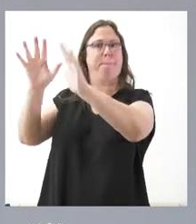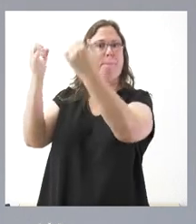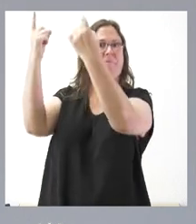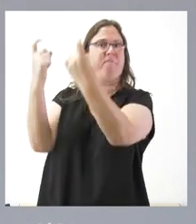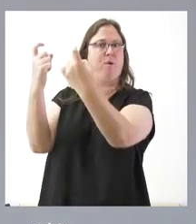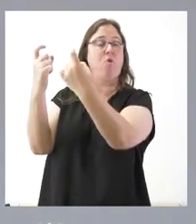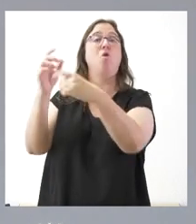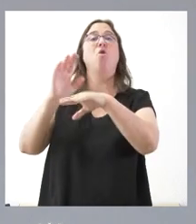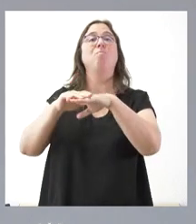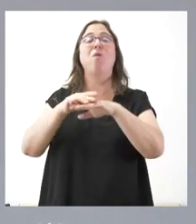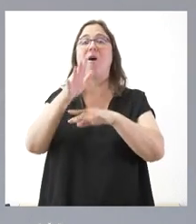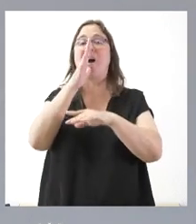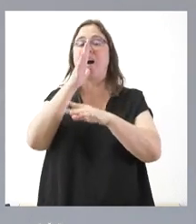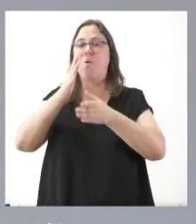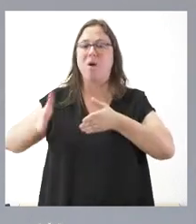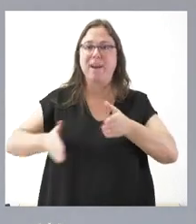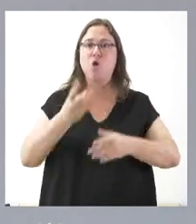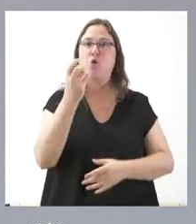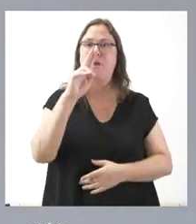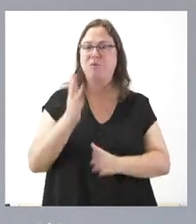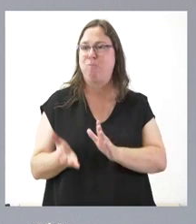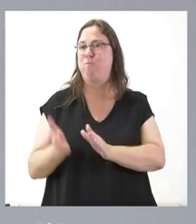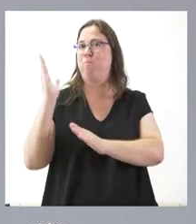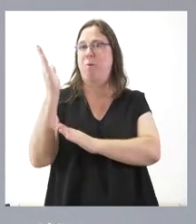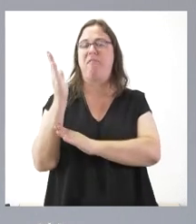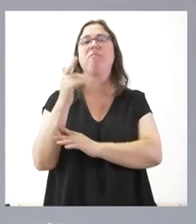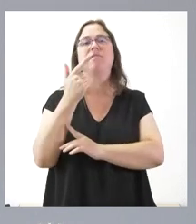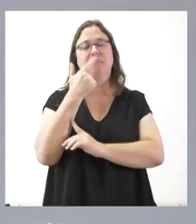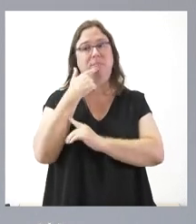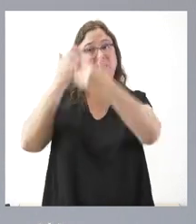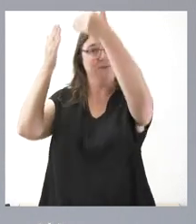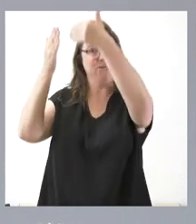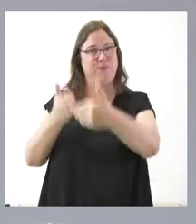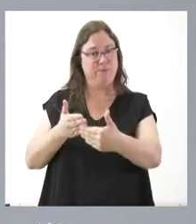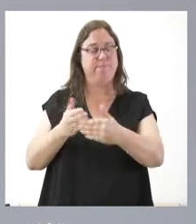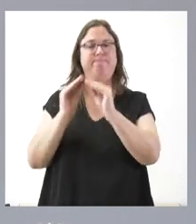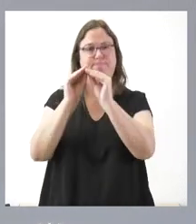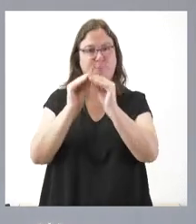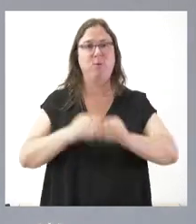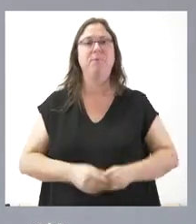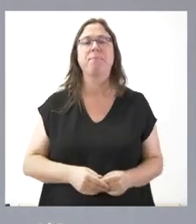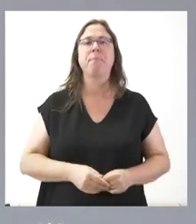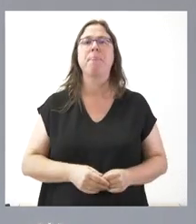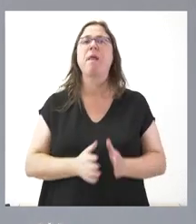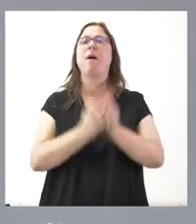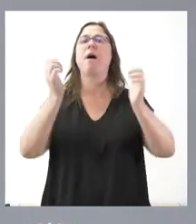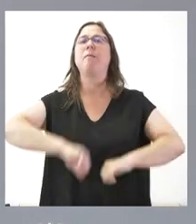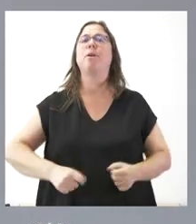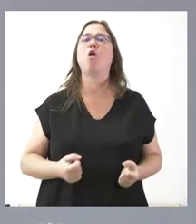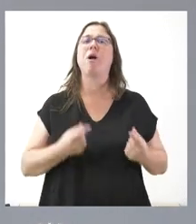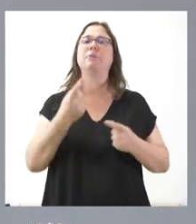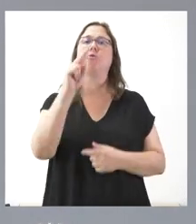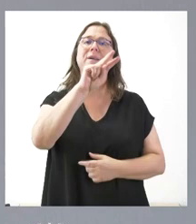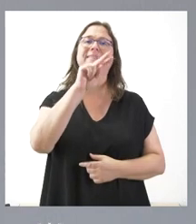de la crecida del río Duratón y el impacto que tuvo en esa carretera y ese talud. Se aprueba un gasto de más de 24 millones de euros, en